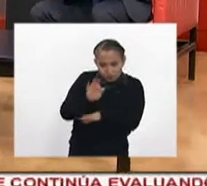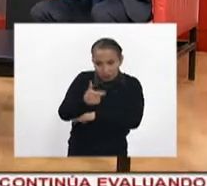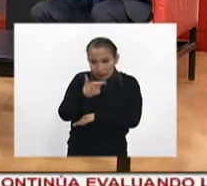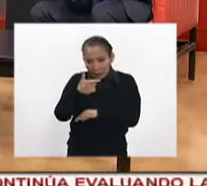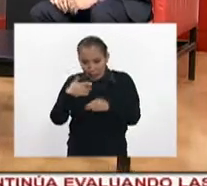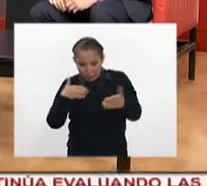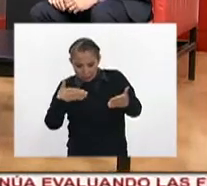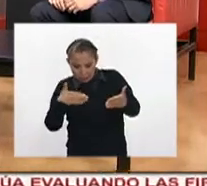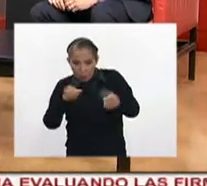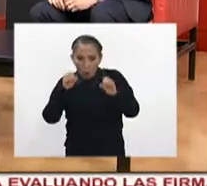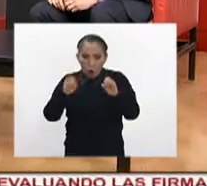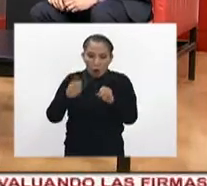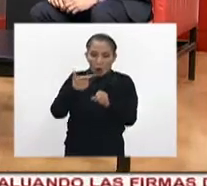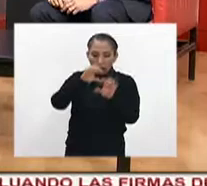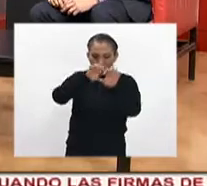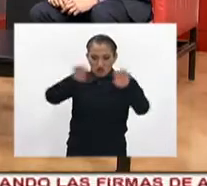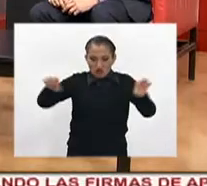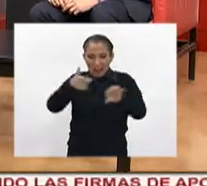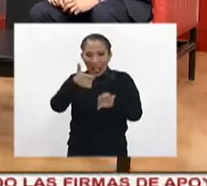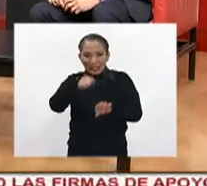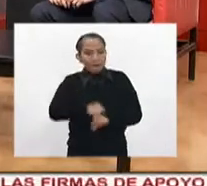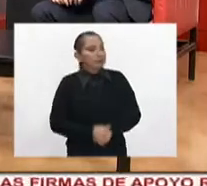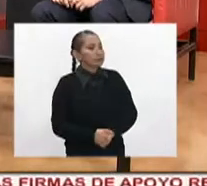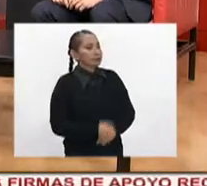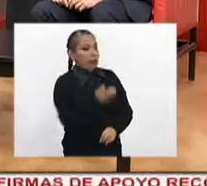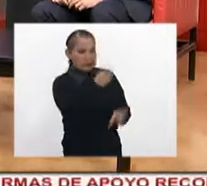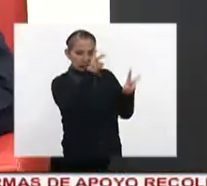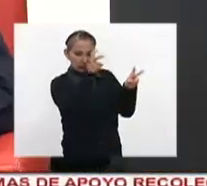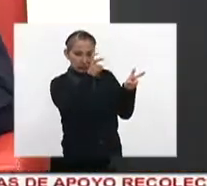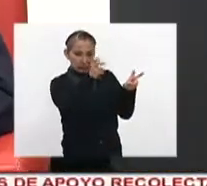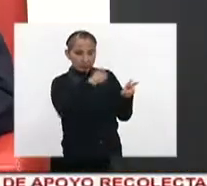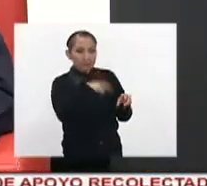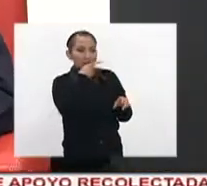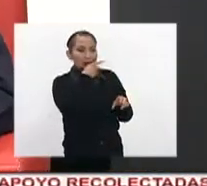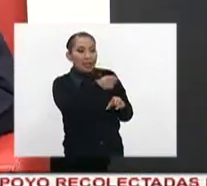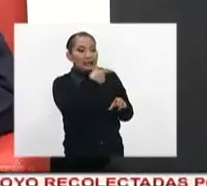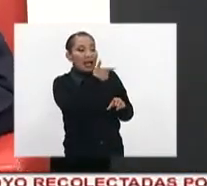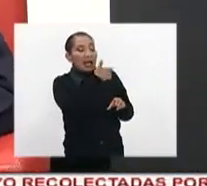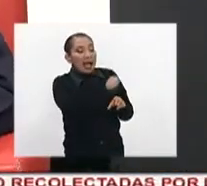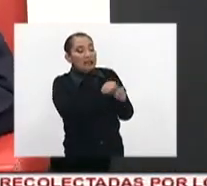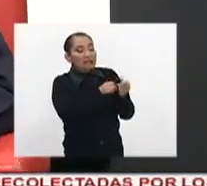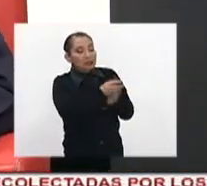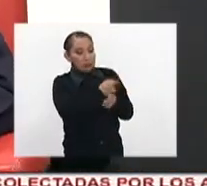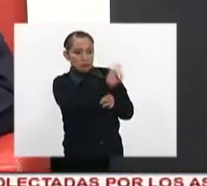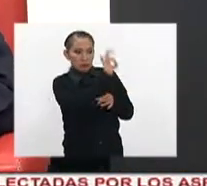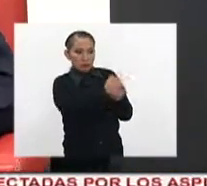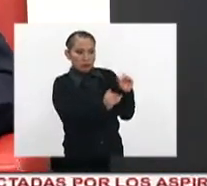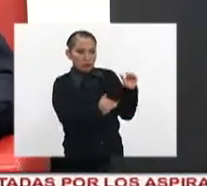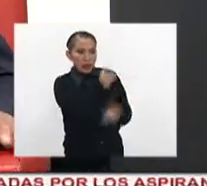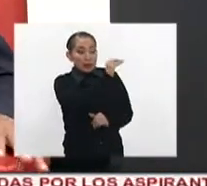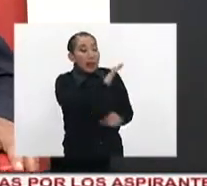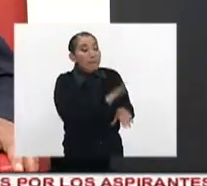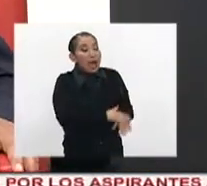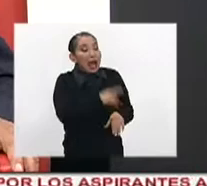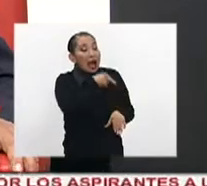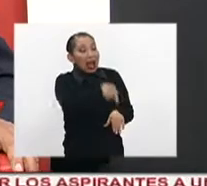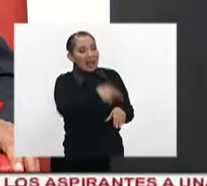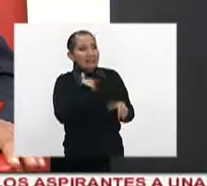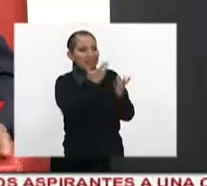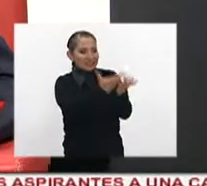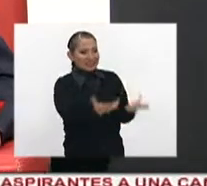las estufas y todo lo que tenga que ver con estas fugas? Bueno, en este tema, le repito, aquí las fugas de gas es alto el porcentaje, sobre todo en los